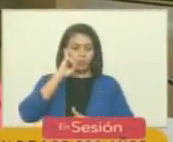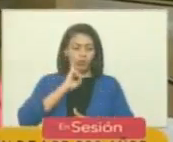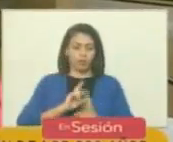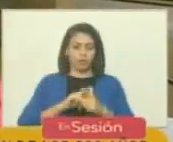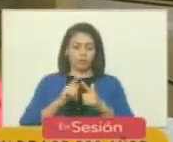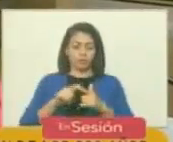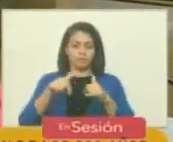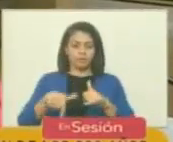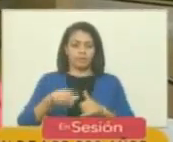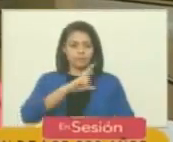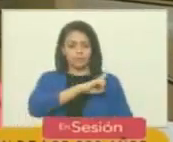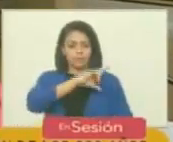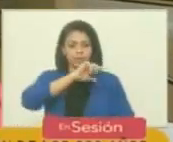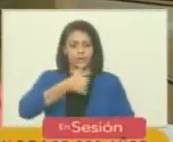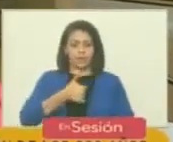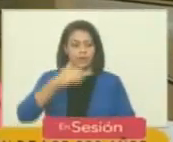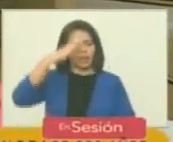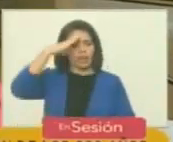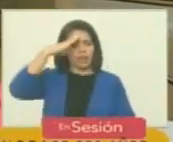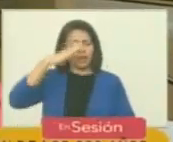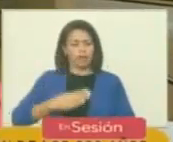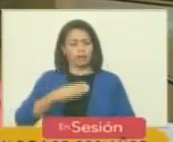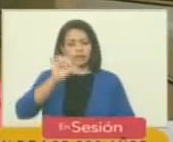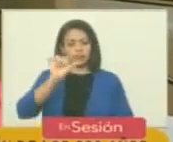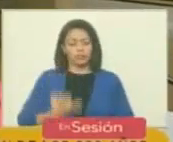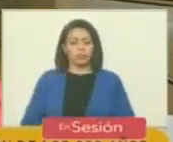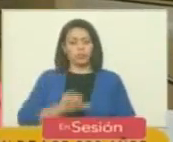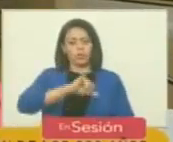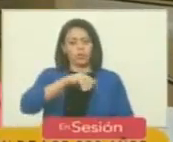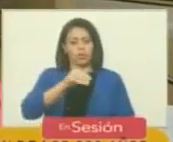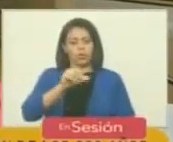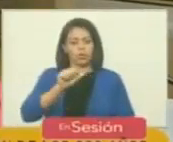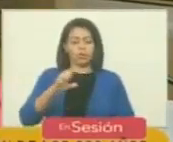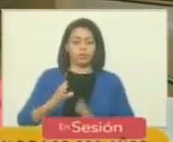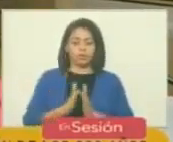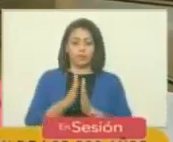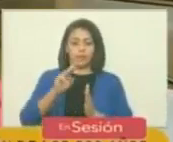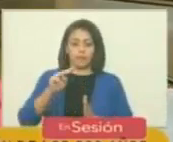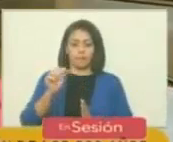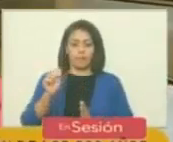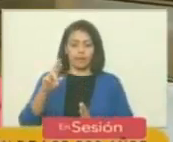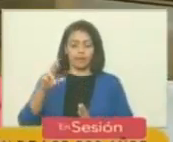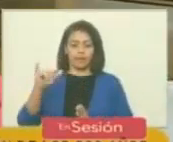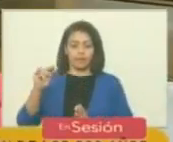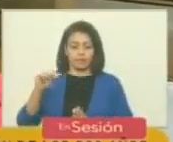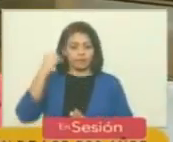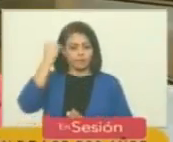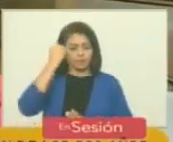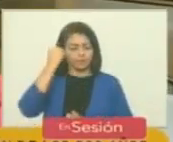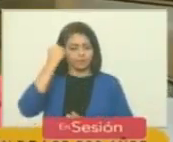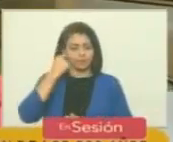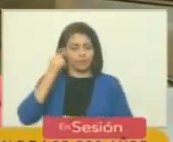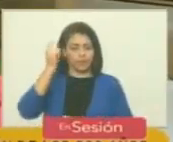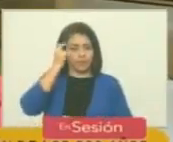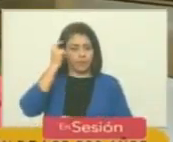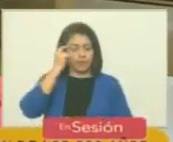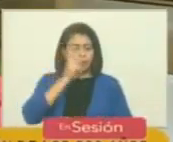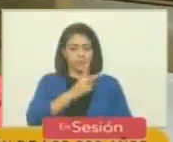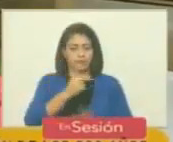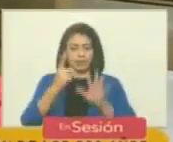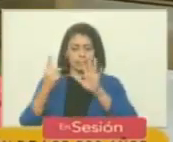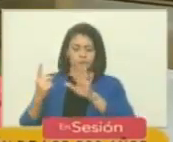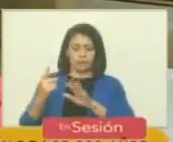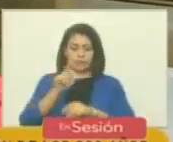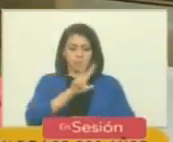Bolívar y el general de los ejércitos del sur José San Martín considerando que los días 26